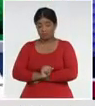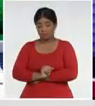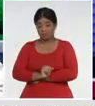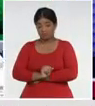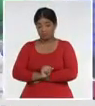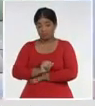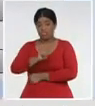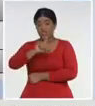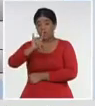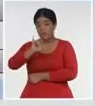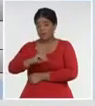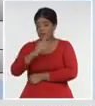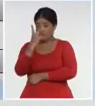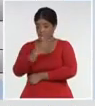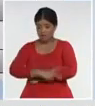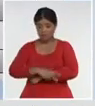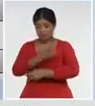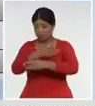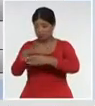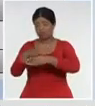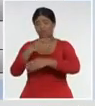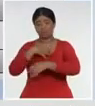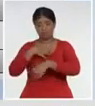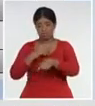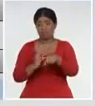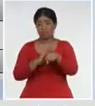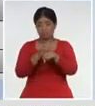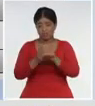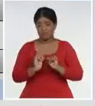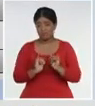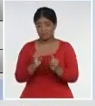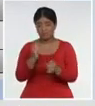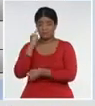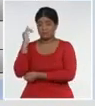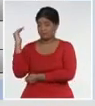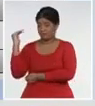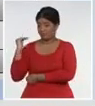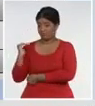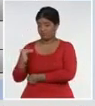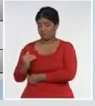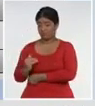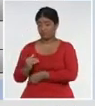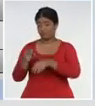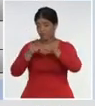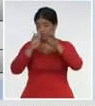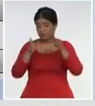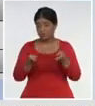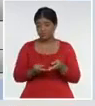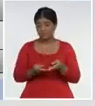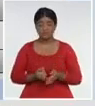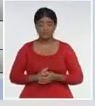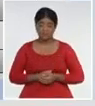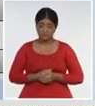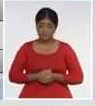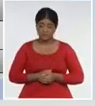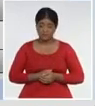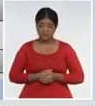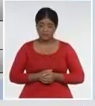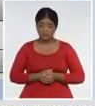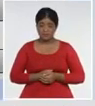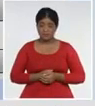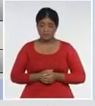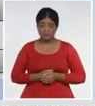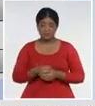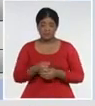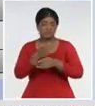y 29, territorios, que han venido, reportando, COVID-19, en el mundo, y eso hace, que la cifra, de casos confirmados,